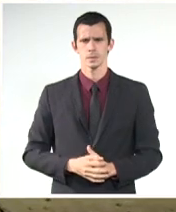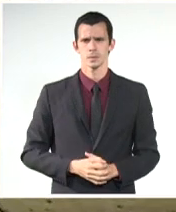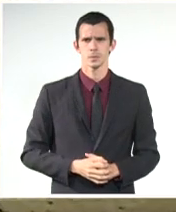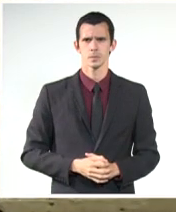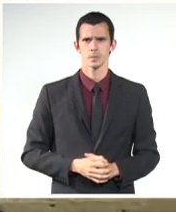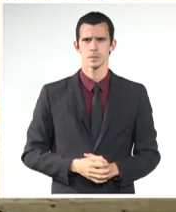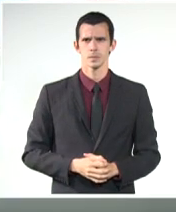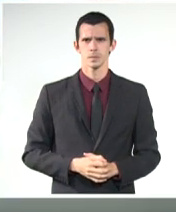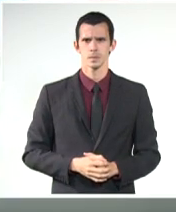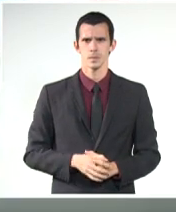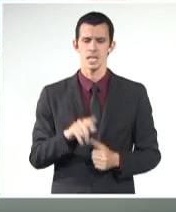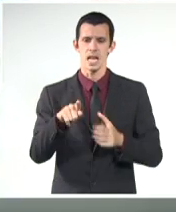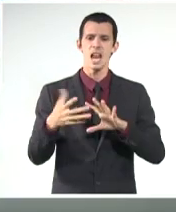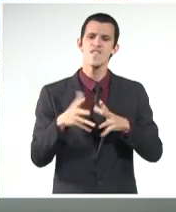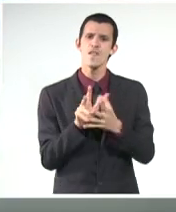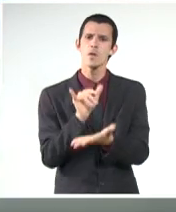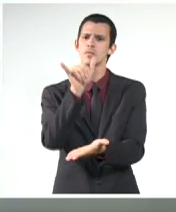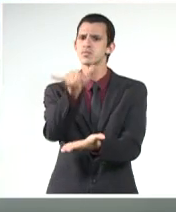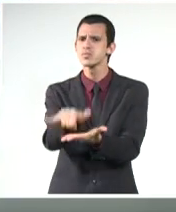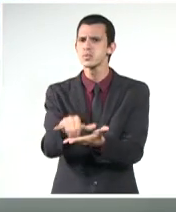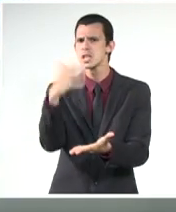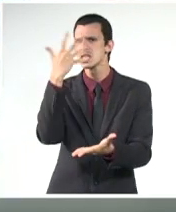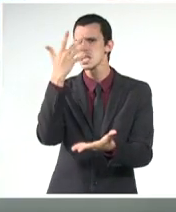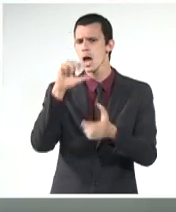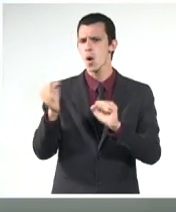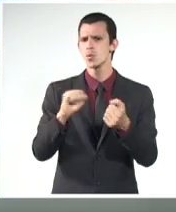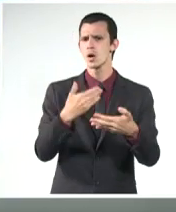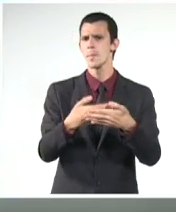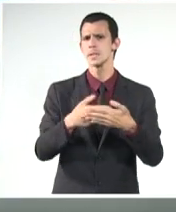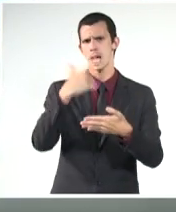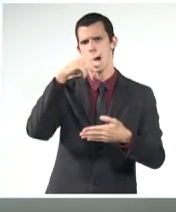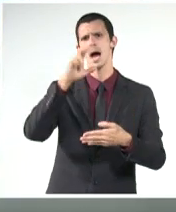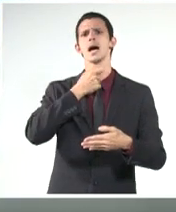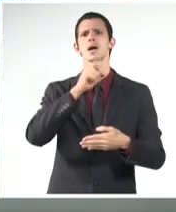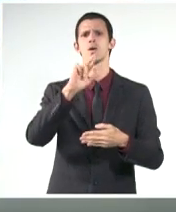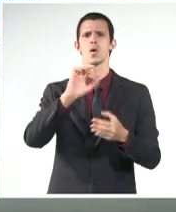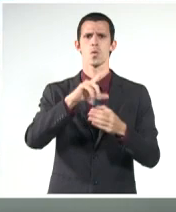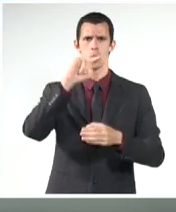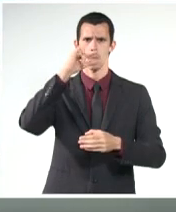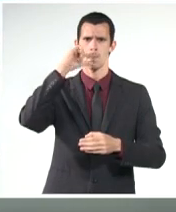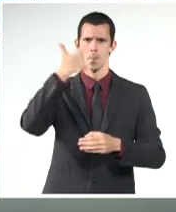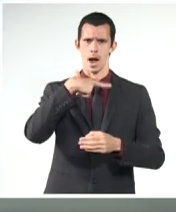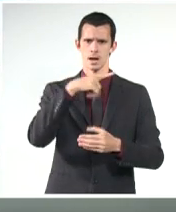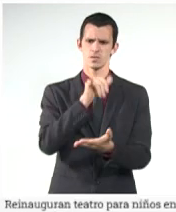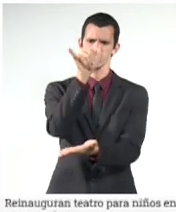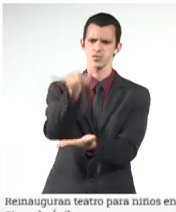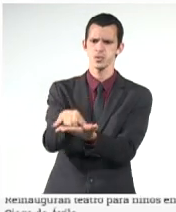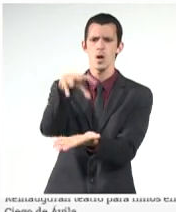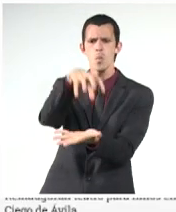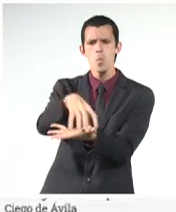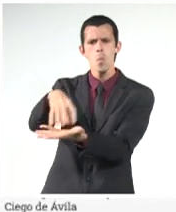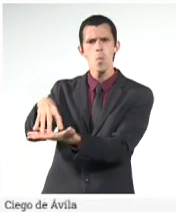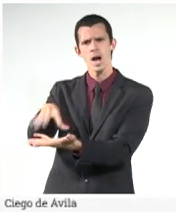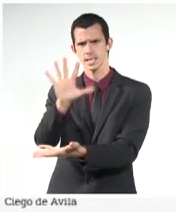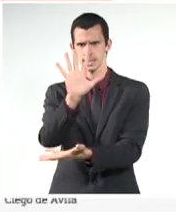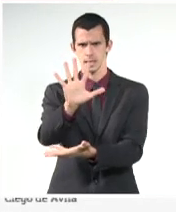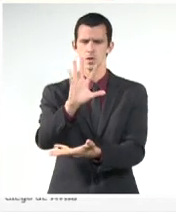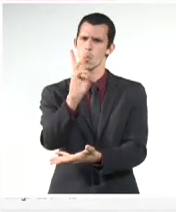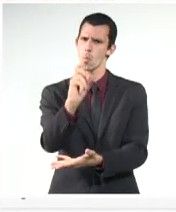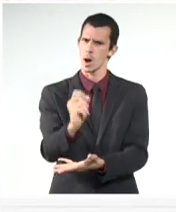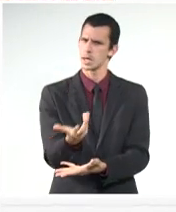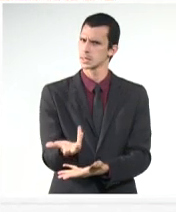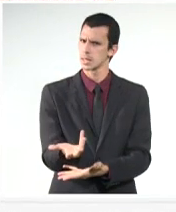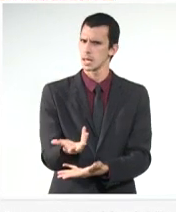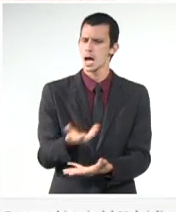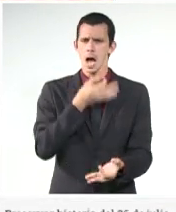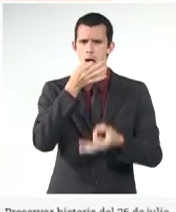a ser operados a través de AeroCuba con un total de cinco destinos. El especialista comentó además que no se trata de un vuelo inaugural,